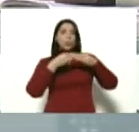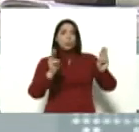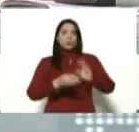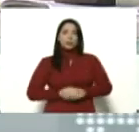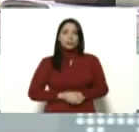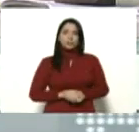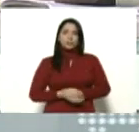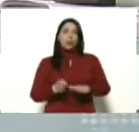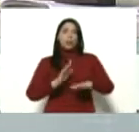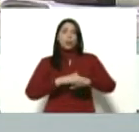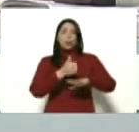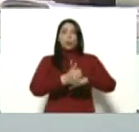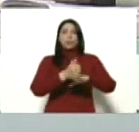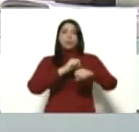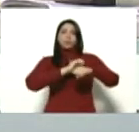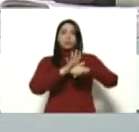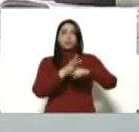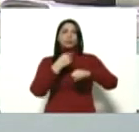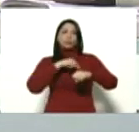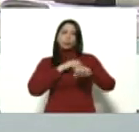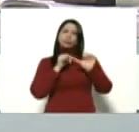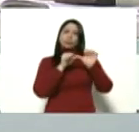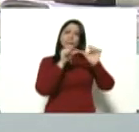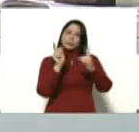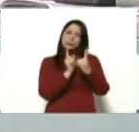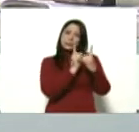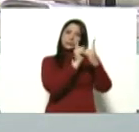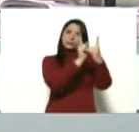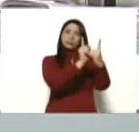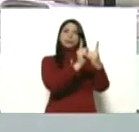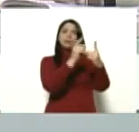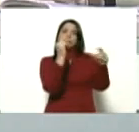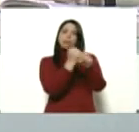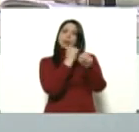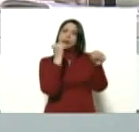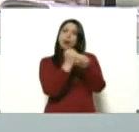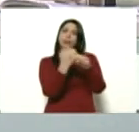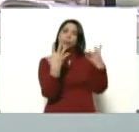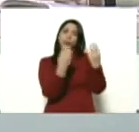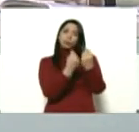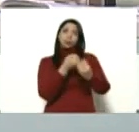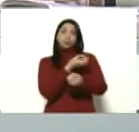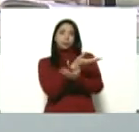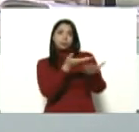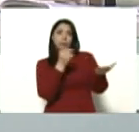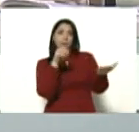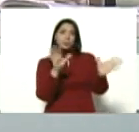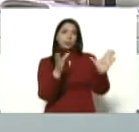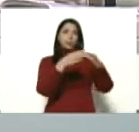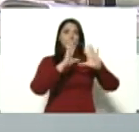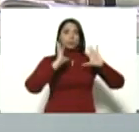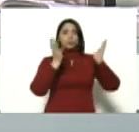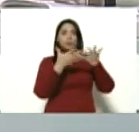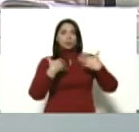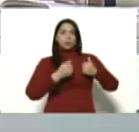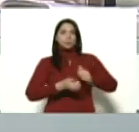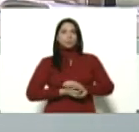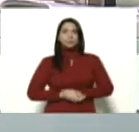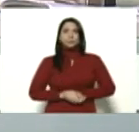ocasión de esta pandemia. Así que seguimos muy de cerca, presidente, trabajando con ellos y con la Organización Mundial de la Salud.